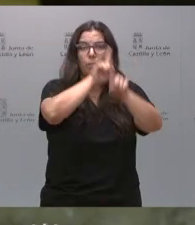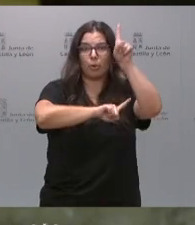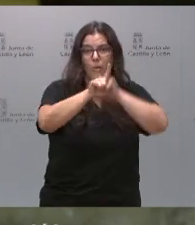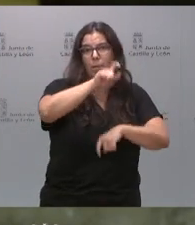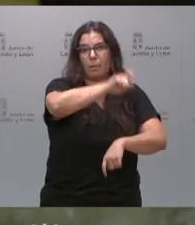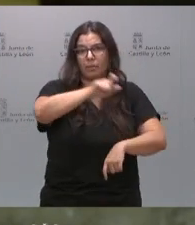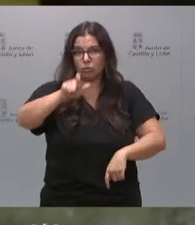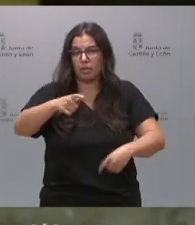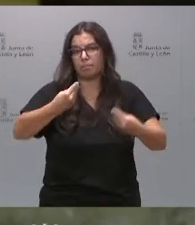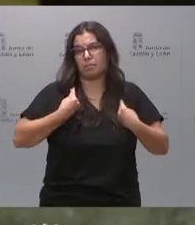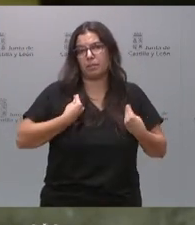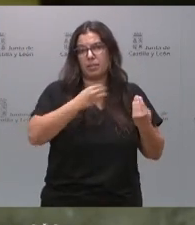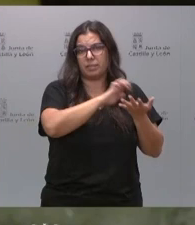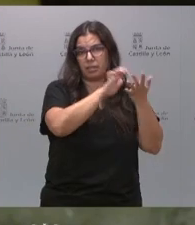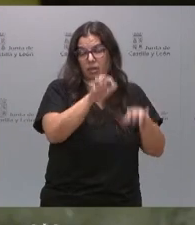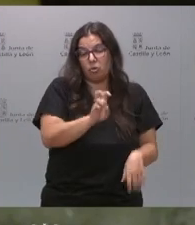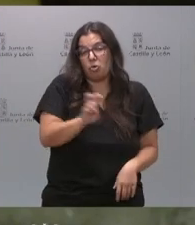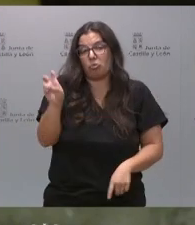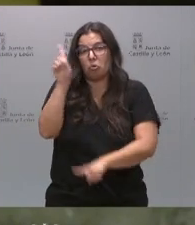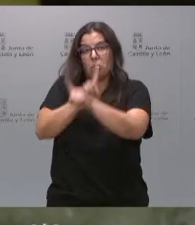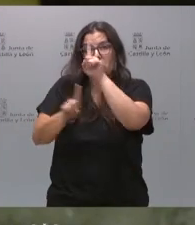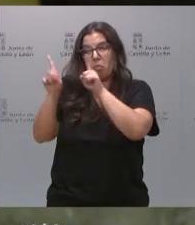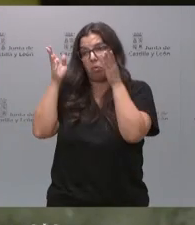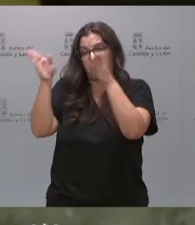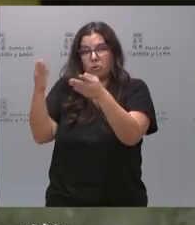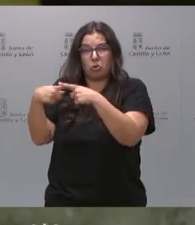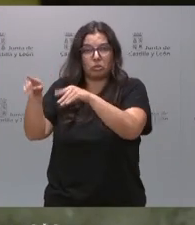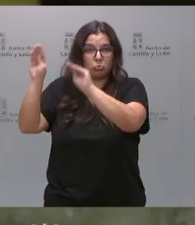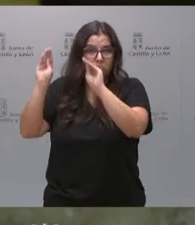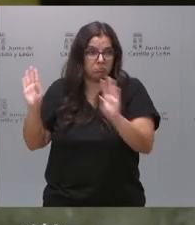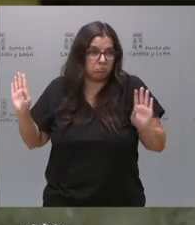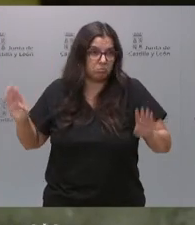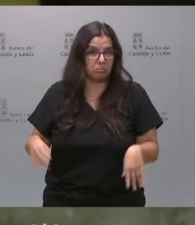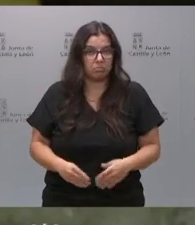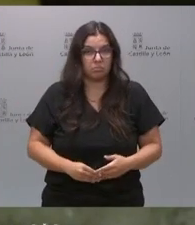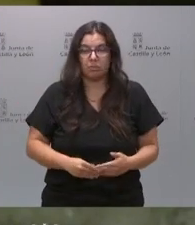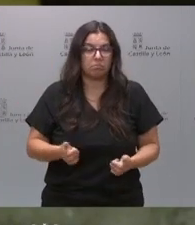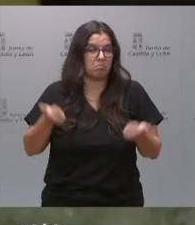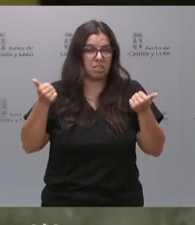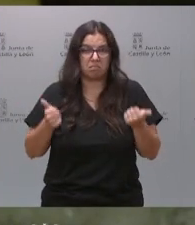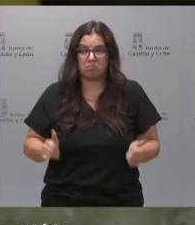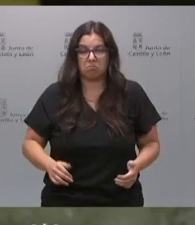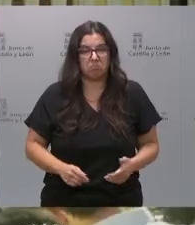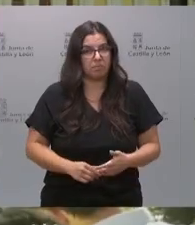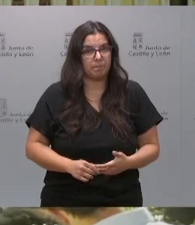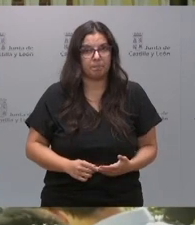personas de Castilla y León y otros están ocupados en sus cosas. No tengo nada más que decir.